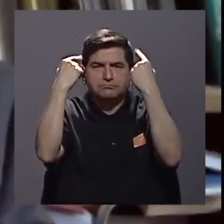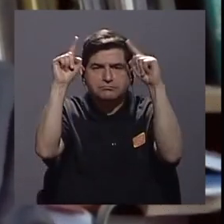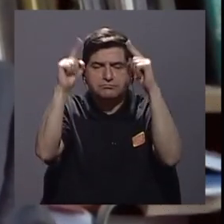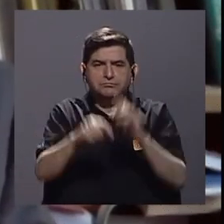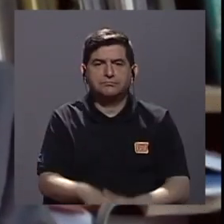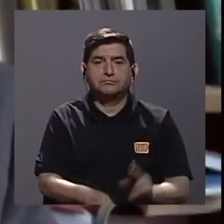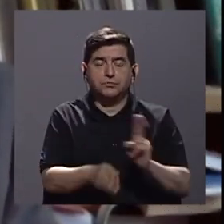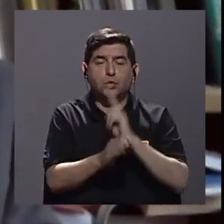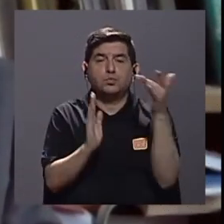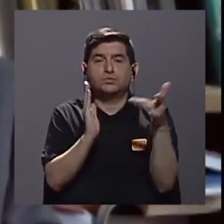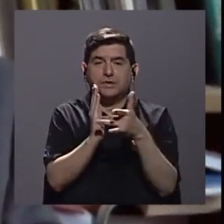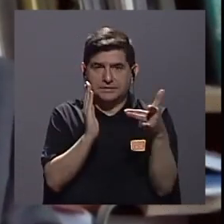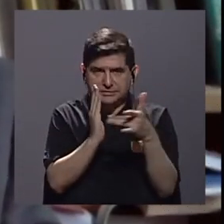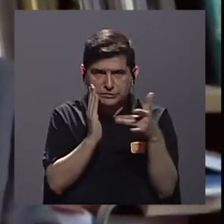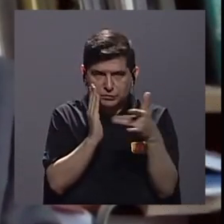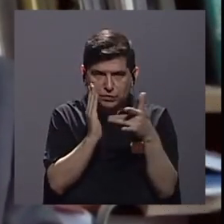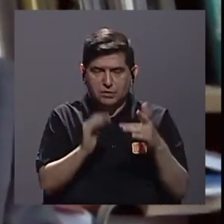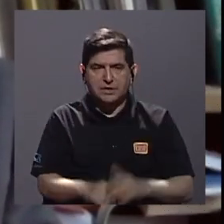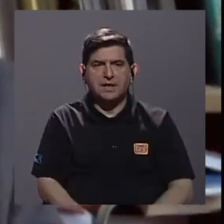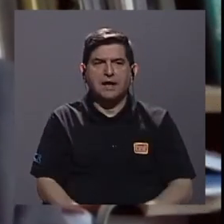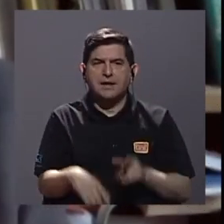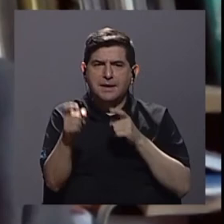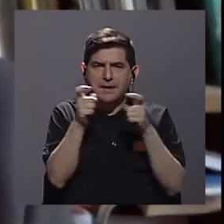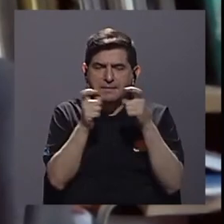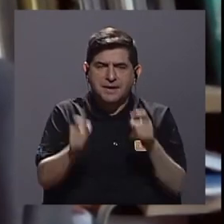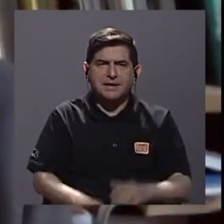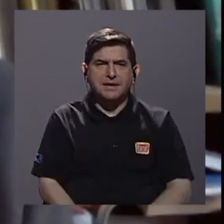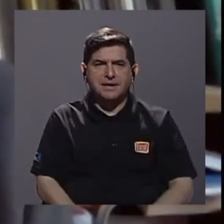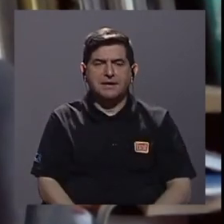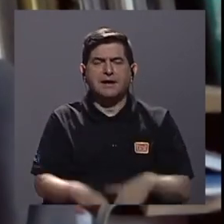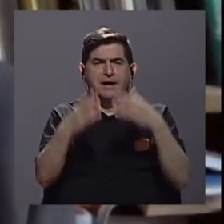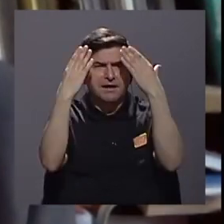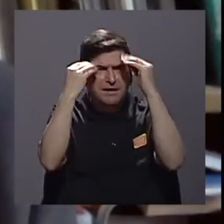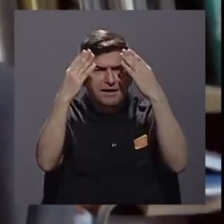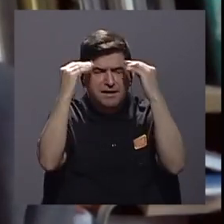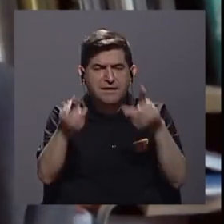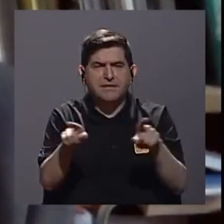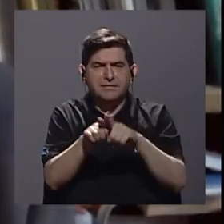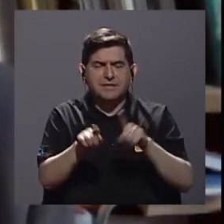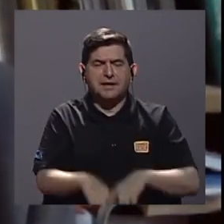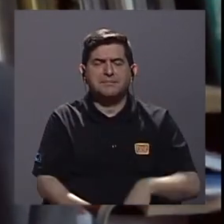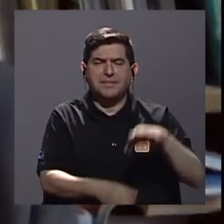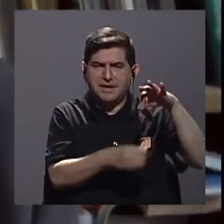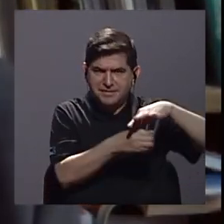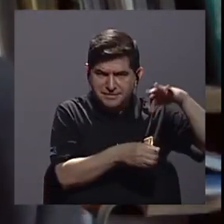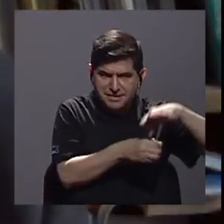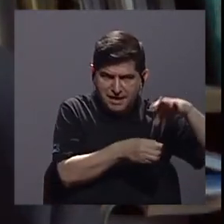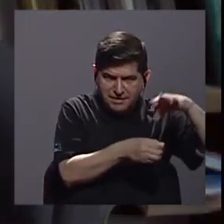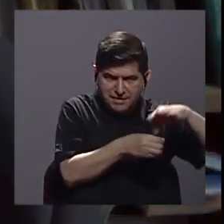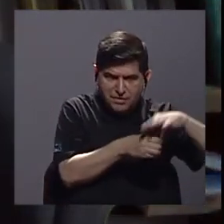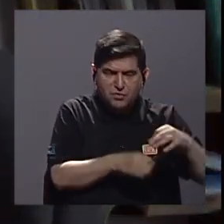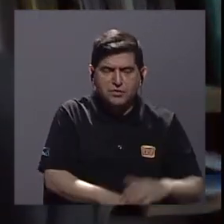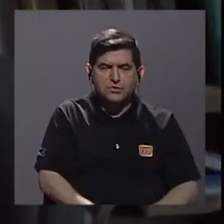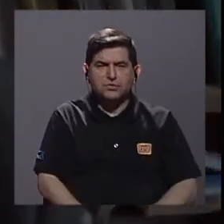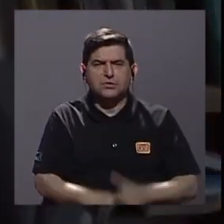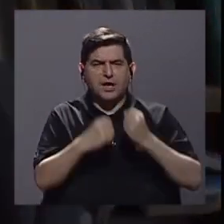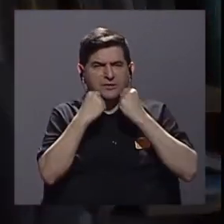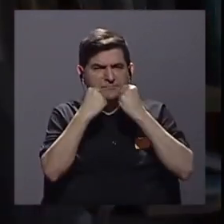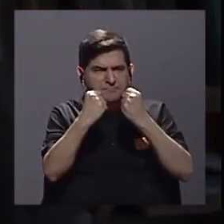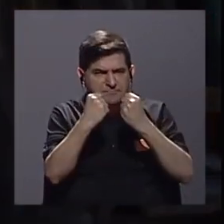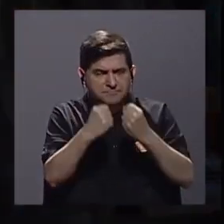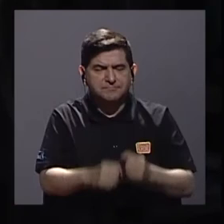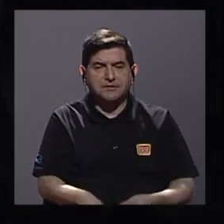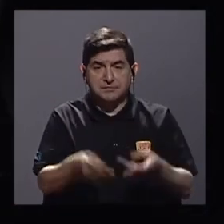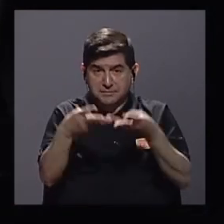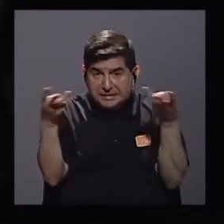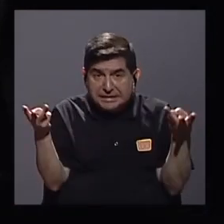usar esas tecnologías para manejar grandes cantidades de información y pasar de una agricultura intensiva en